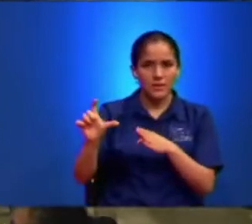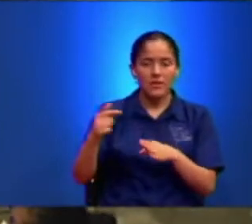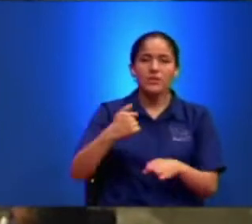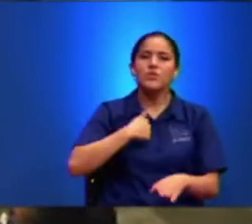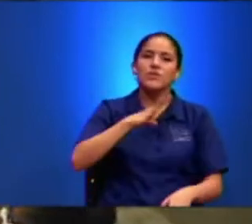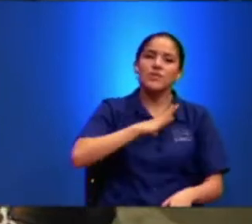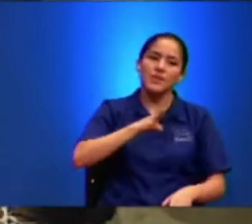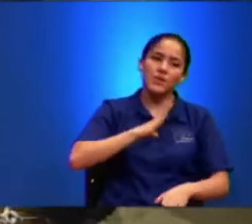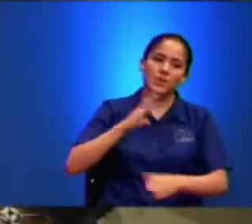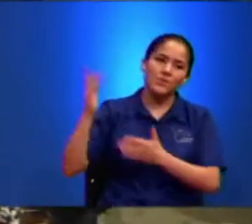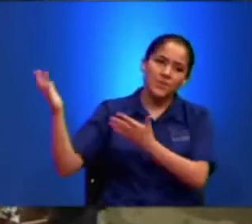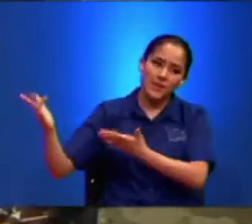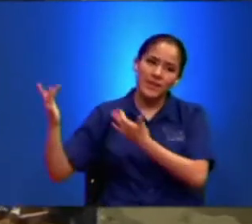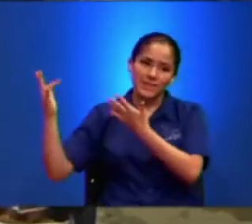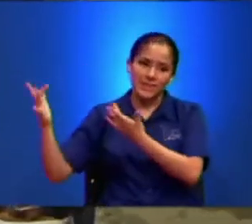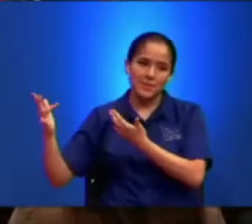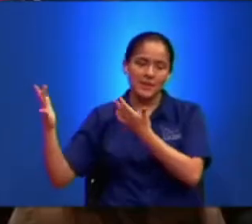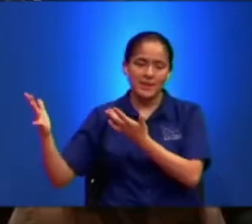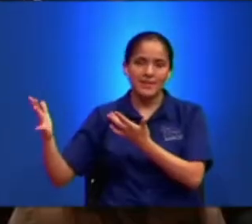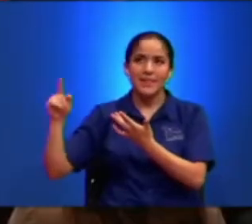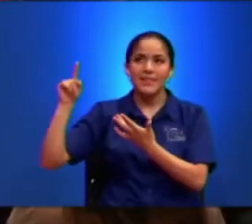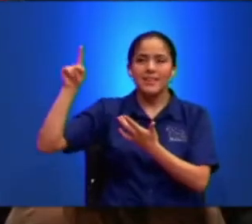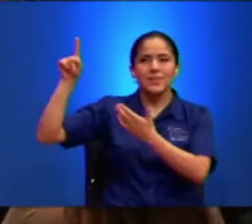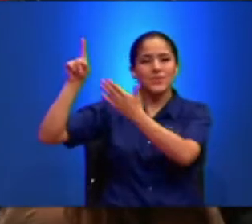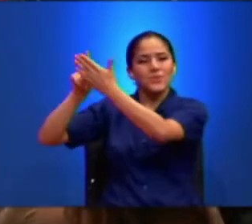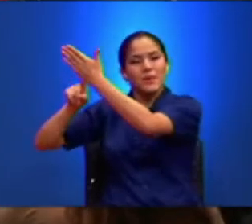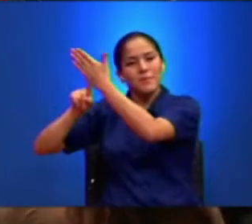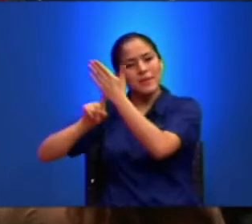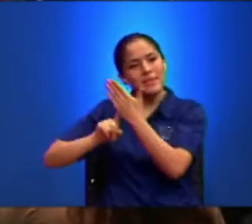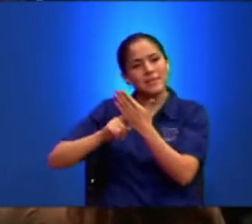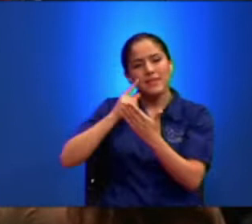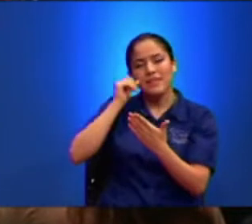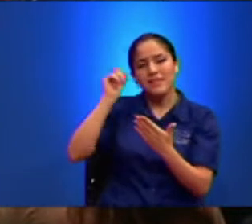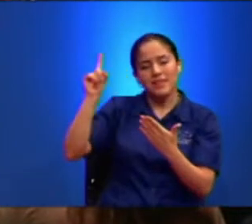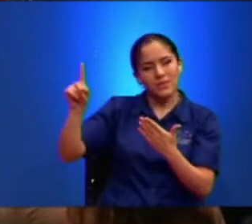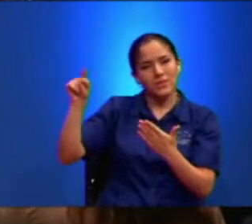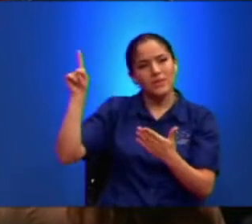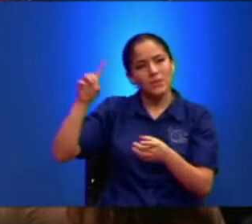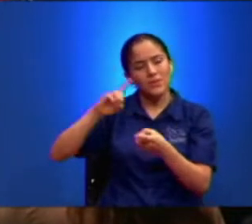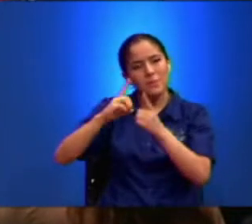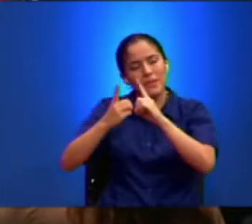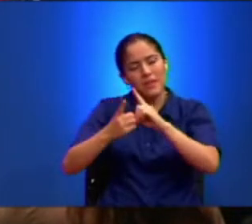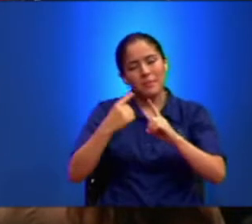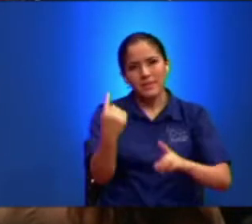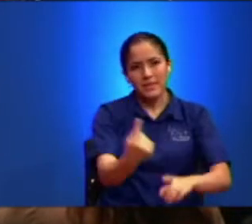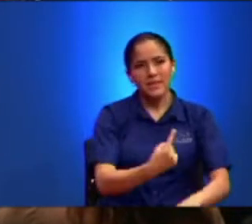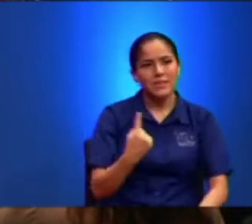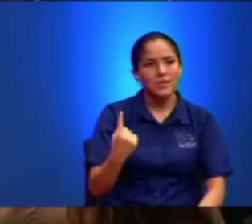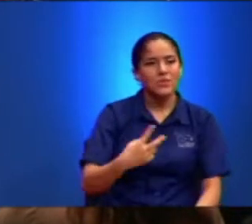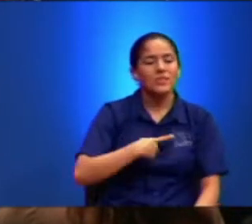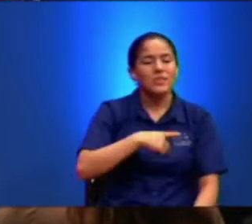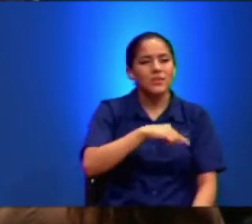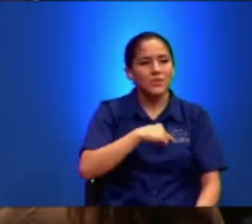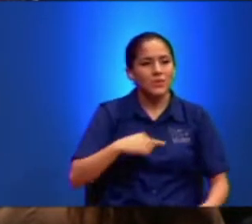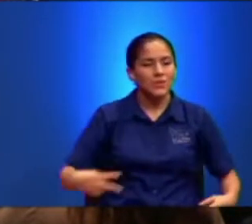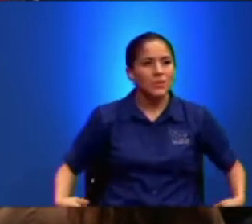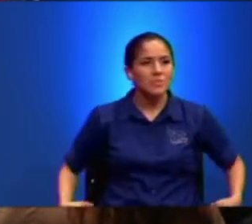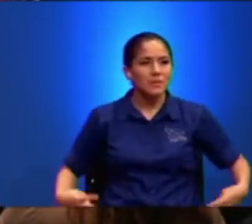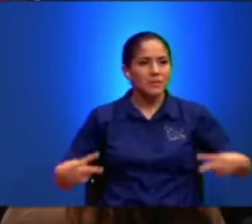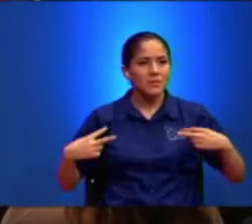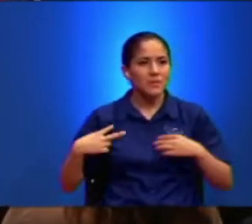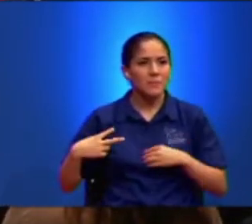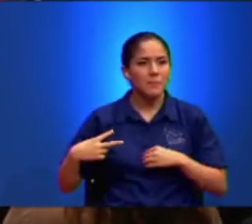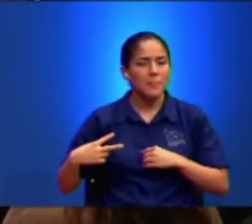Tengo La Esperanza Que Tú Aparezcas Señor Y Transformes A Todos Los Que Estemos Vivos Porque El Mismo